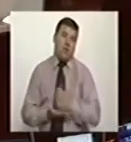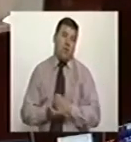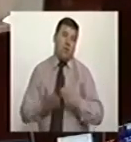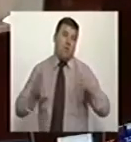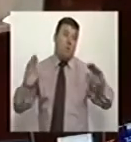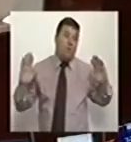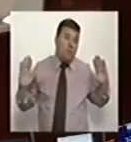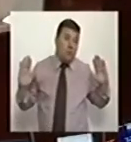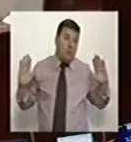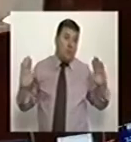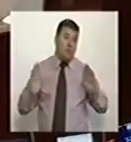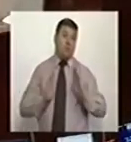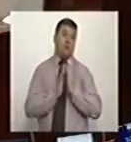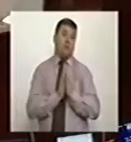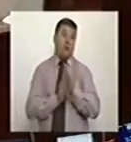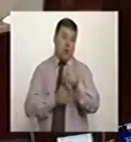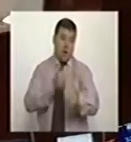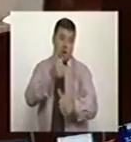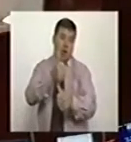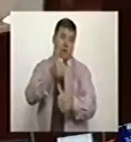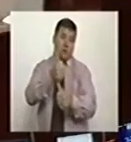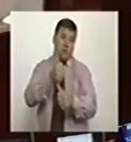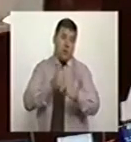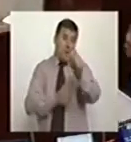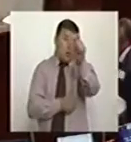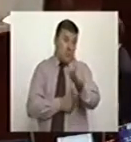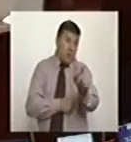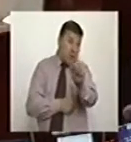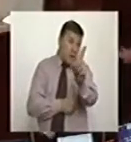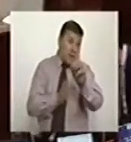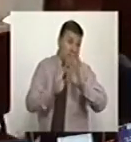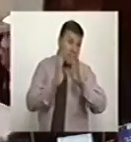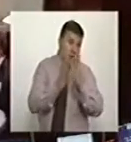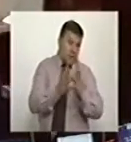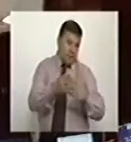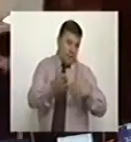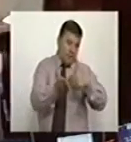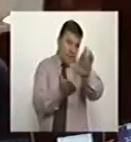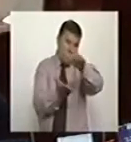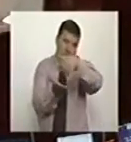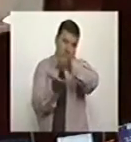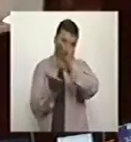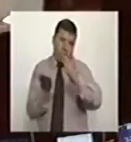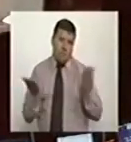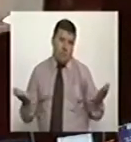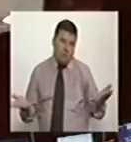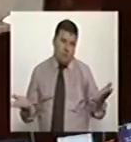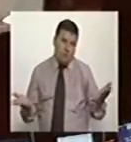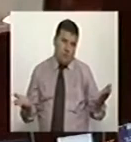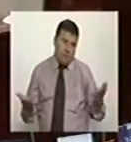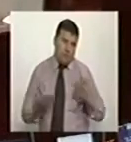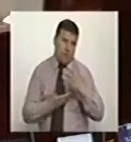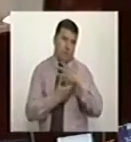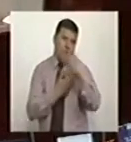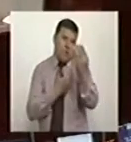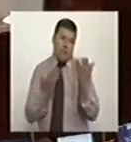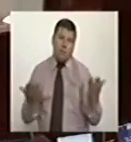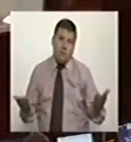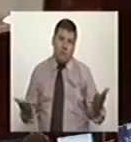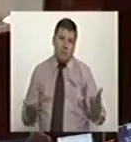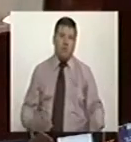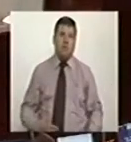pedirle a los auxiliares que las personas que no son congresistas tengamos que pedirles que se retiren del recinto.